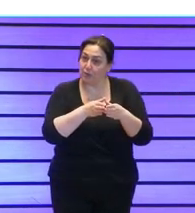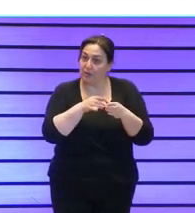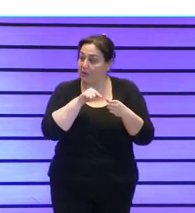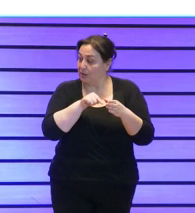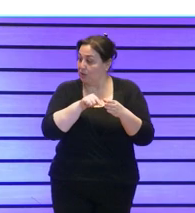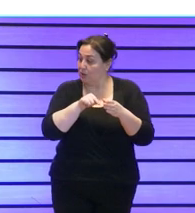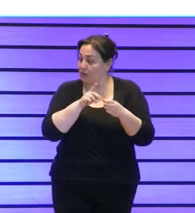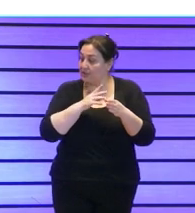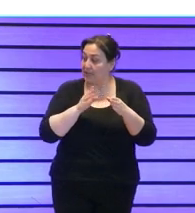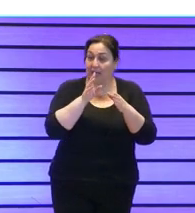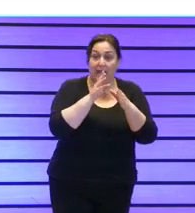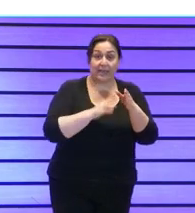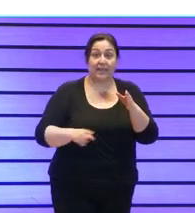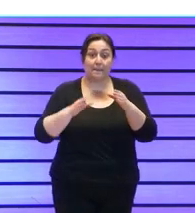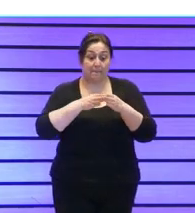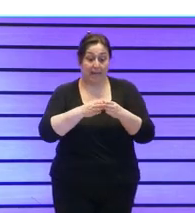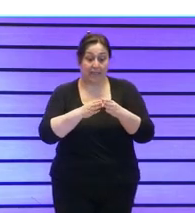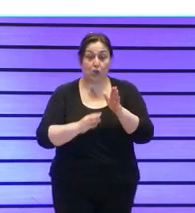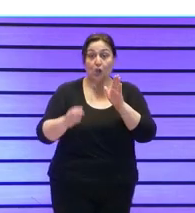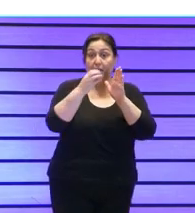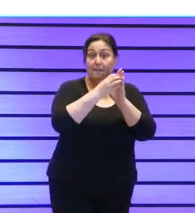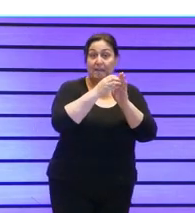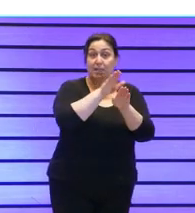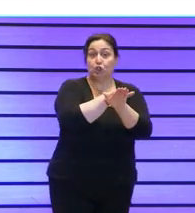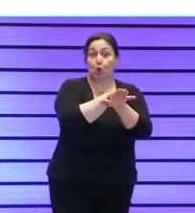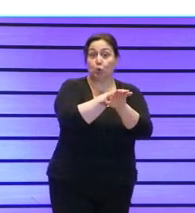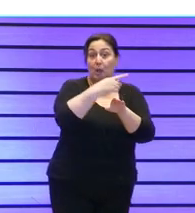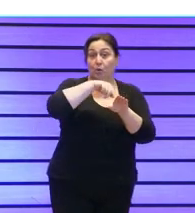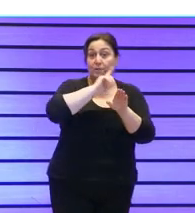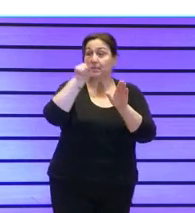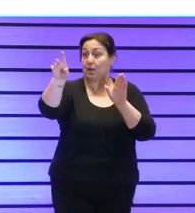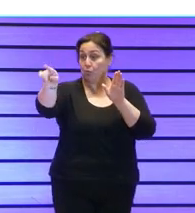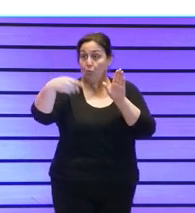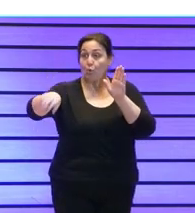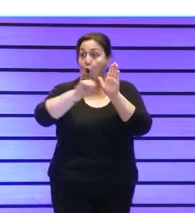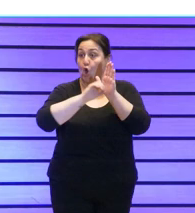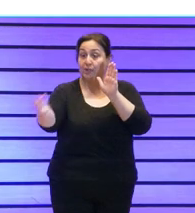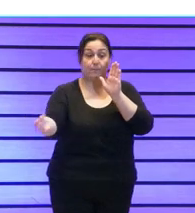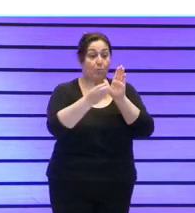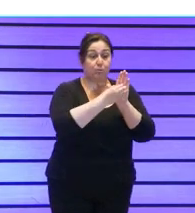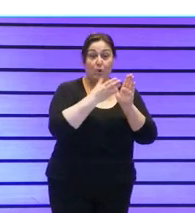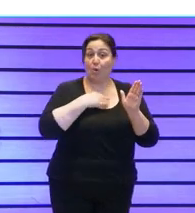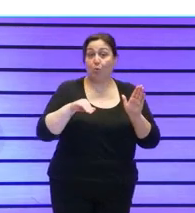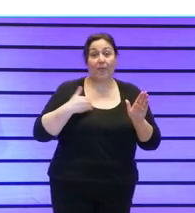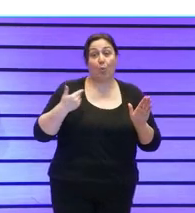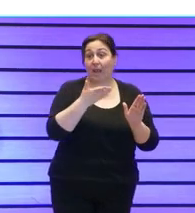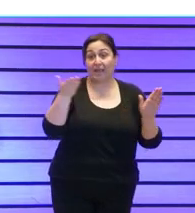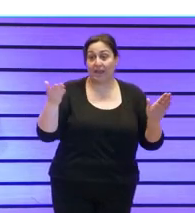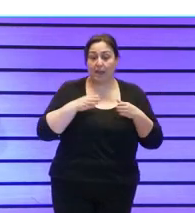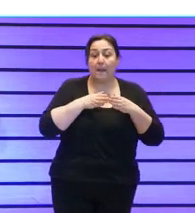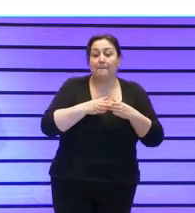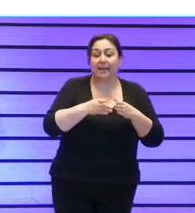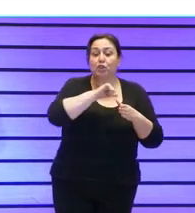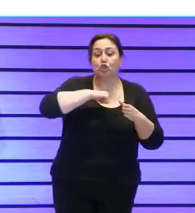nuestra tortuga y ponéis vuestras siglas y podéis ser cualquiera de vosotros como veis no vamos solos van otros barquitos con nosotros